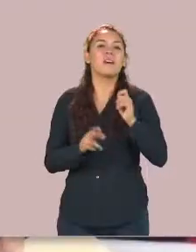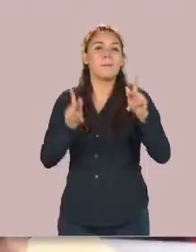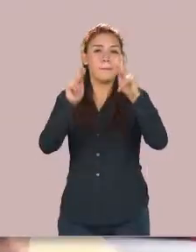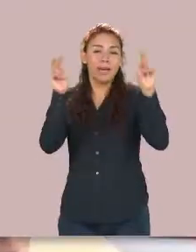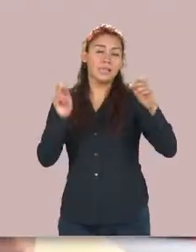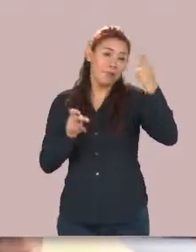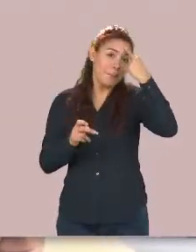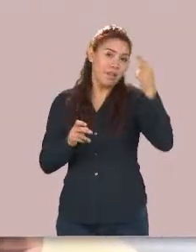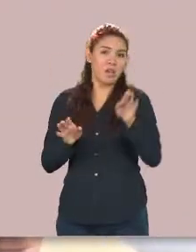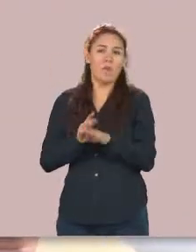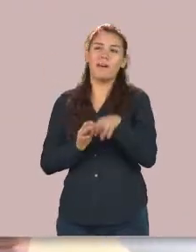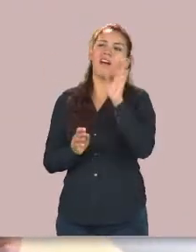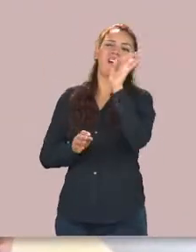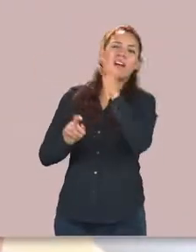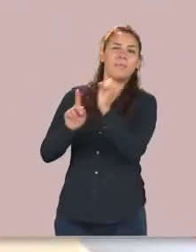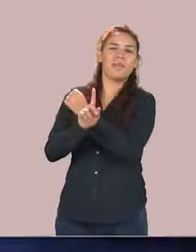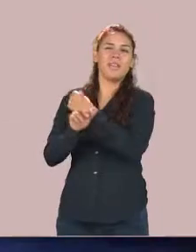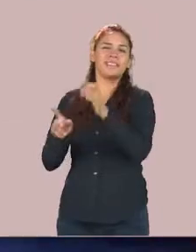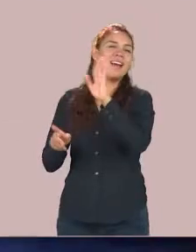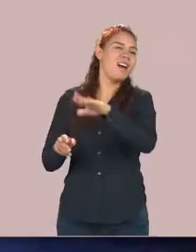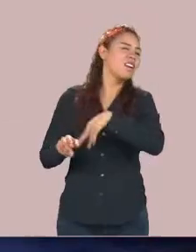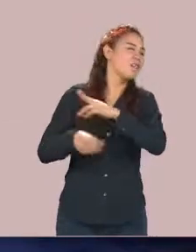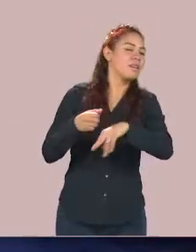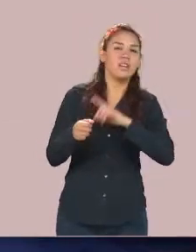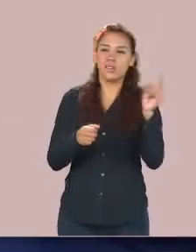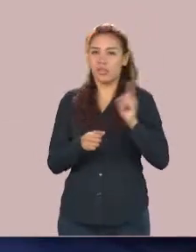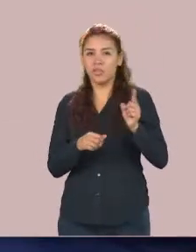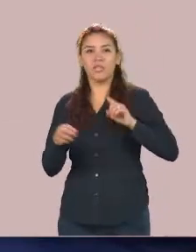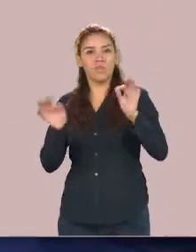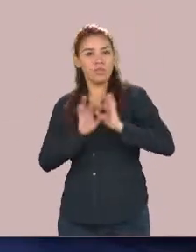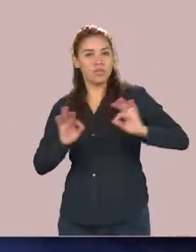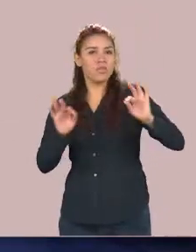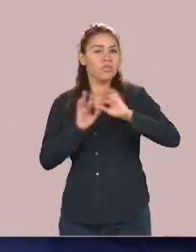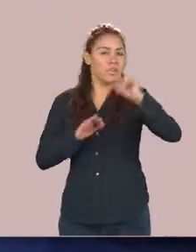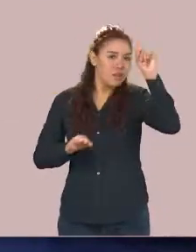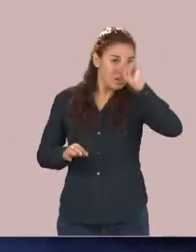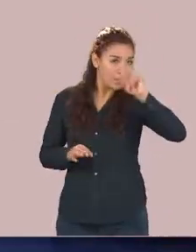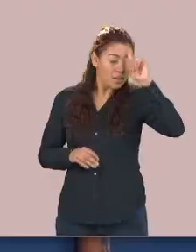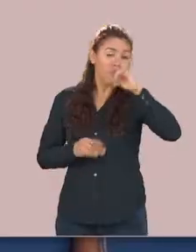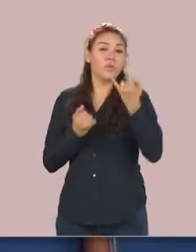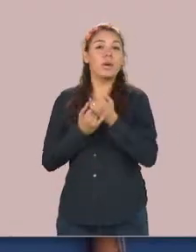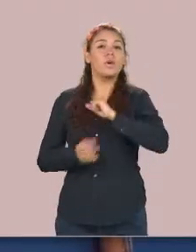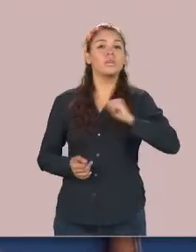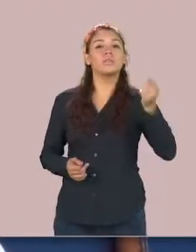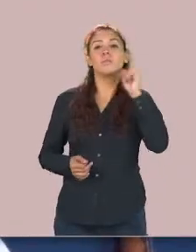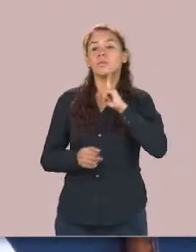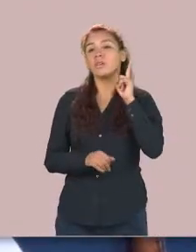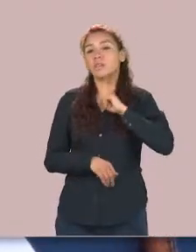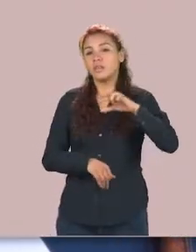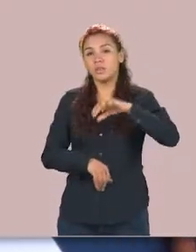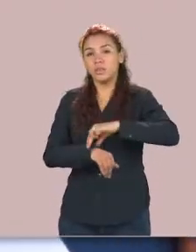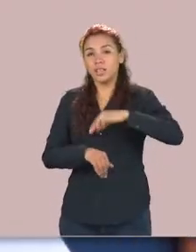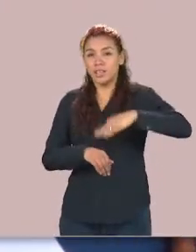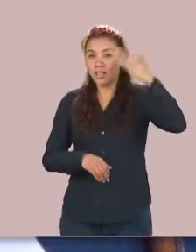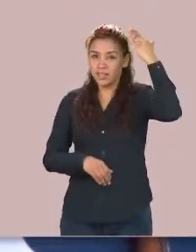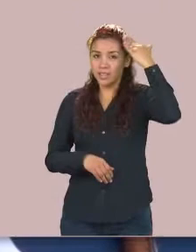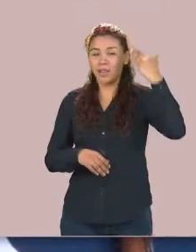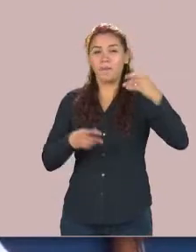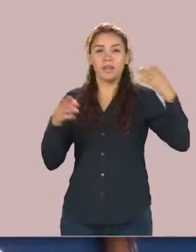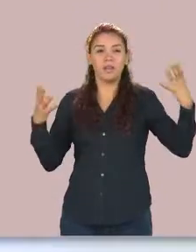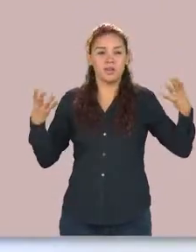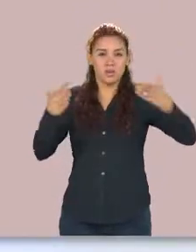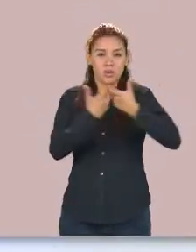consecuencias sociales y psicológicas. Por su parte, la Dra. Luz Adriana Orozco Ramírez, líder del Cuerpo Académico de Estudios de Psicología,